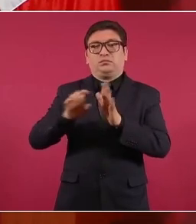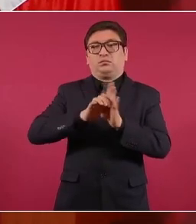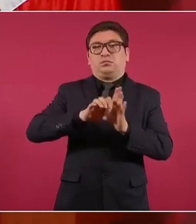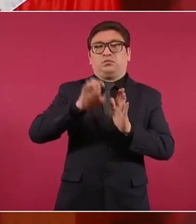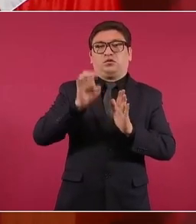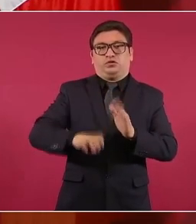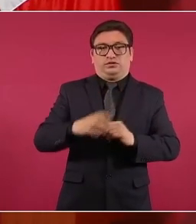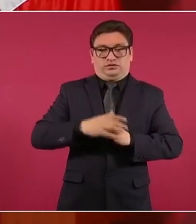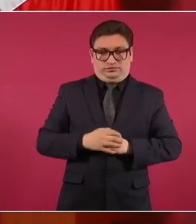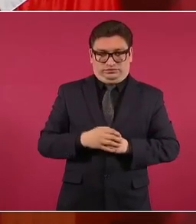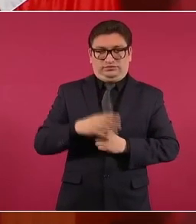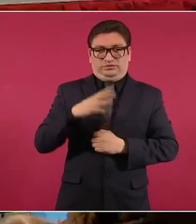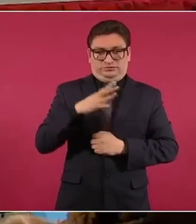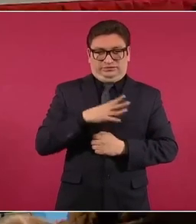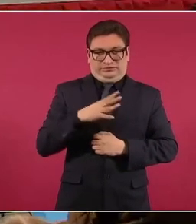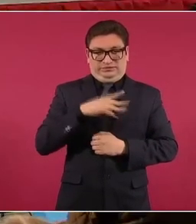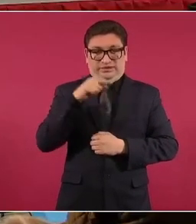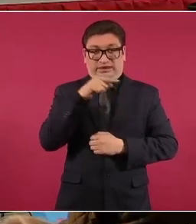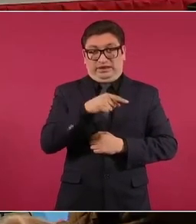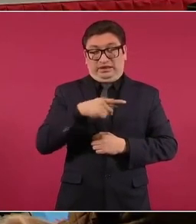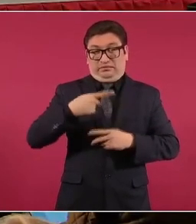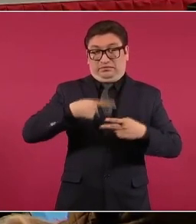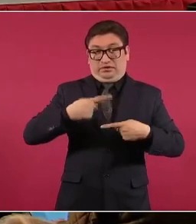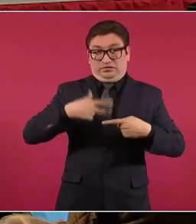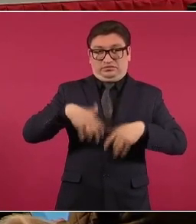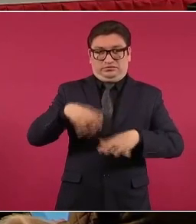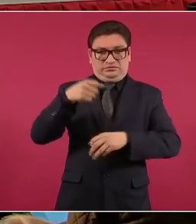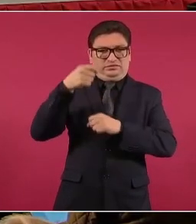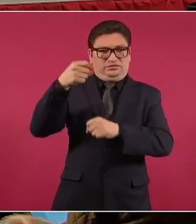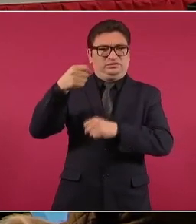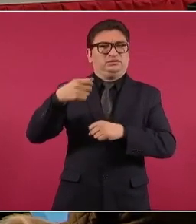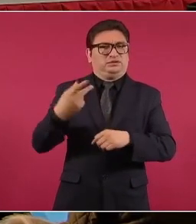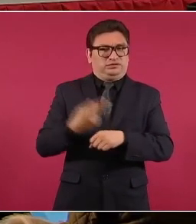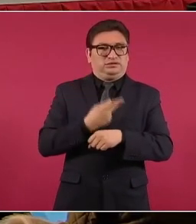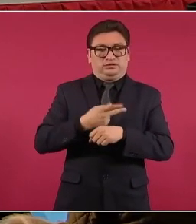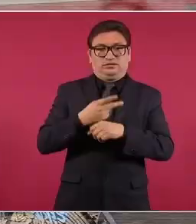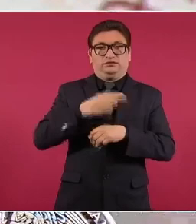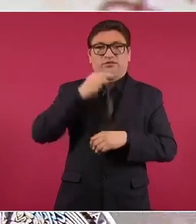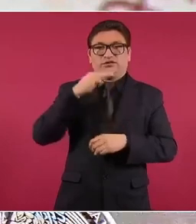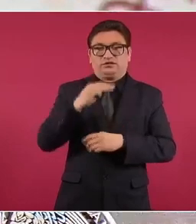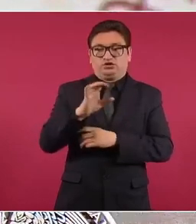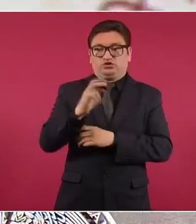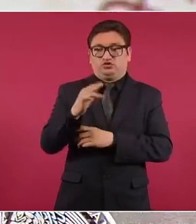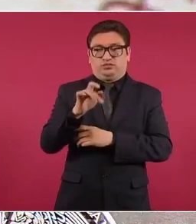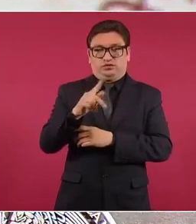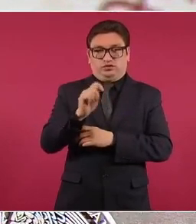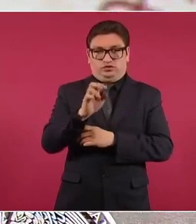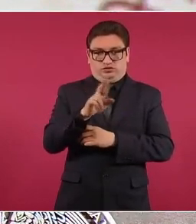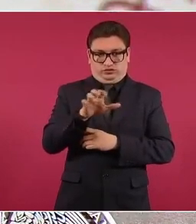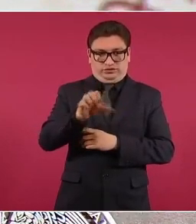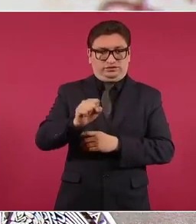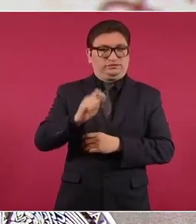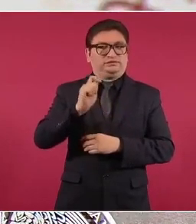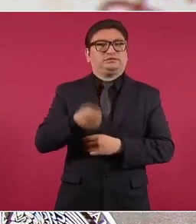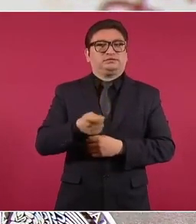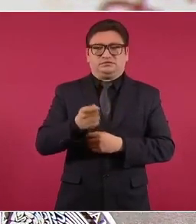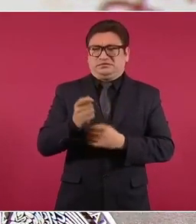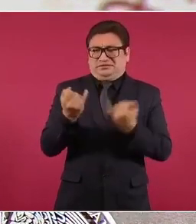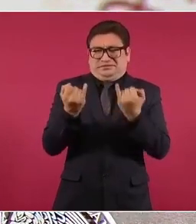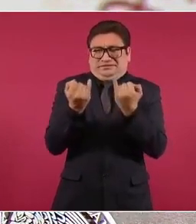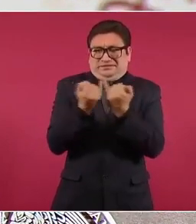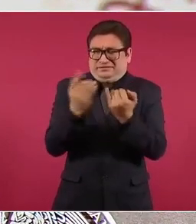la cuenta a la que atribuyen a los activistas y el mensaje de Chumel Torres, que son casi